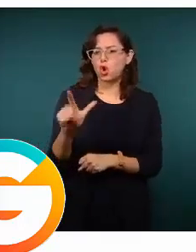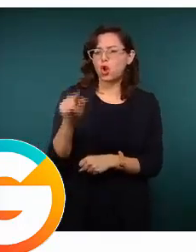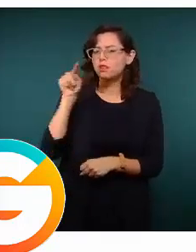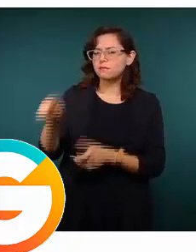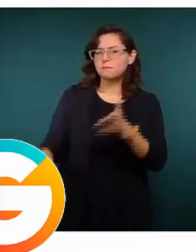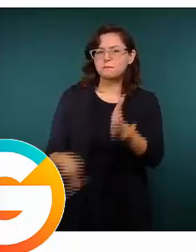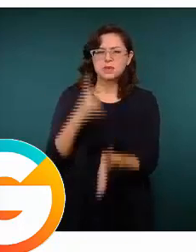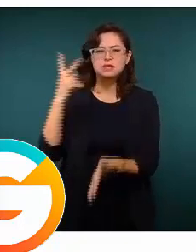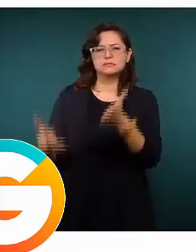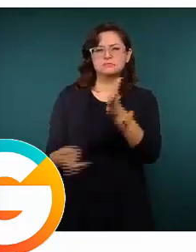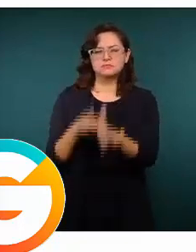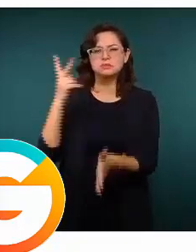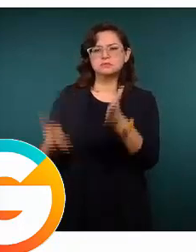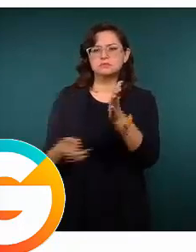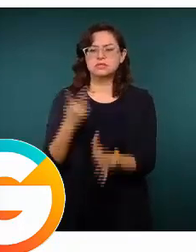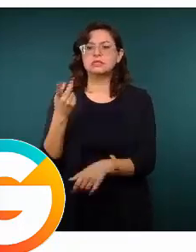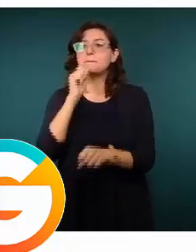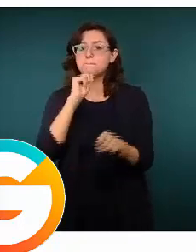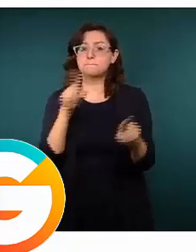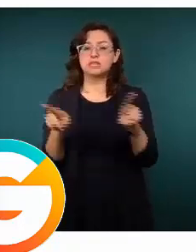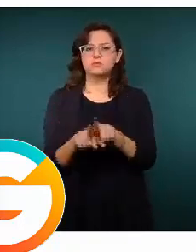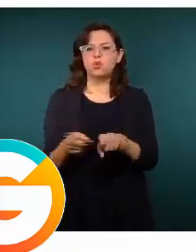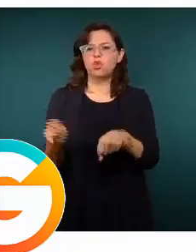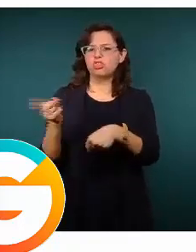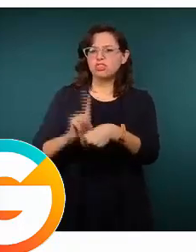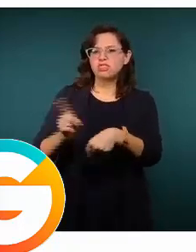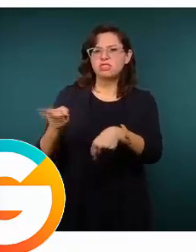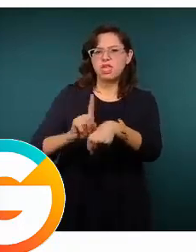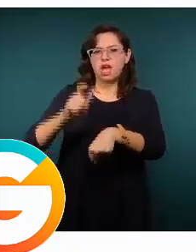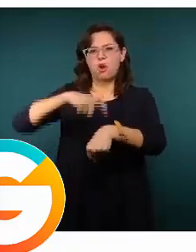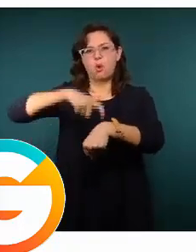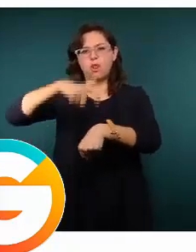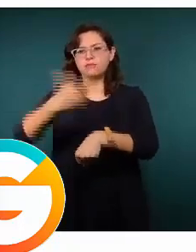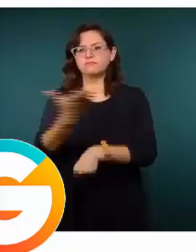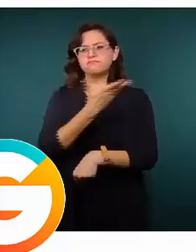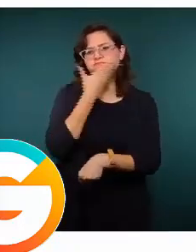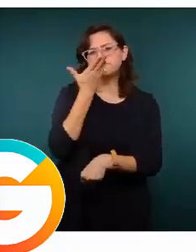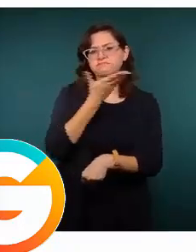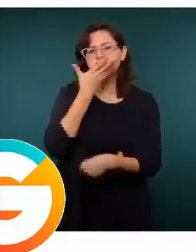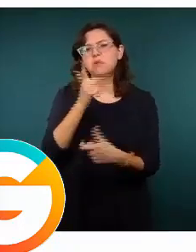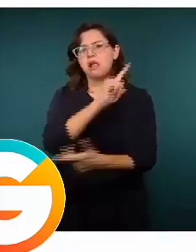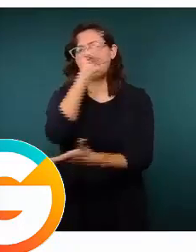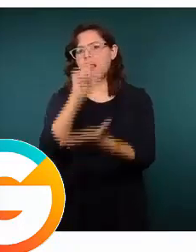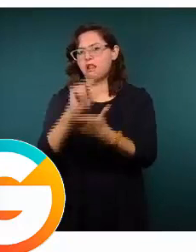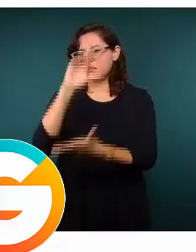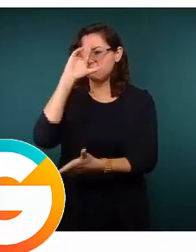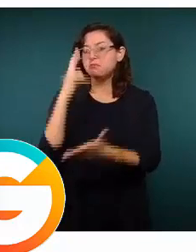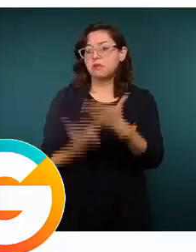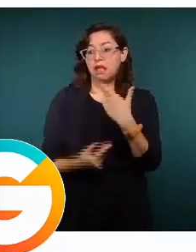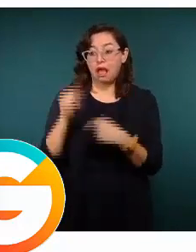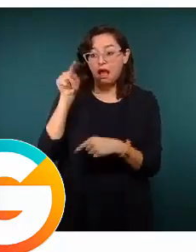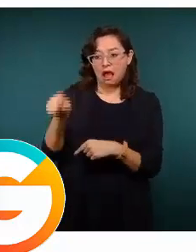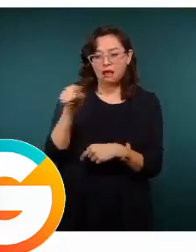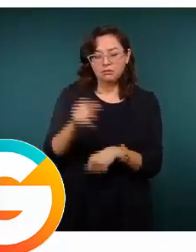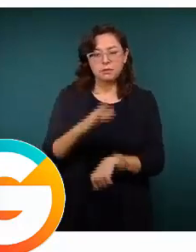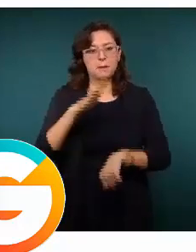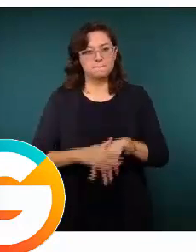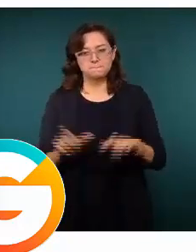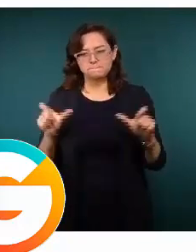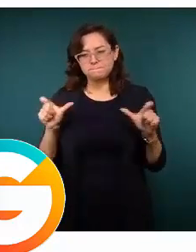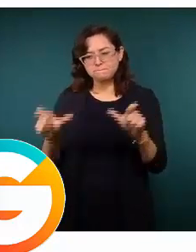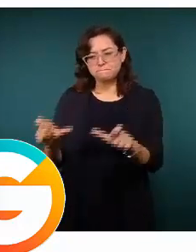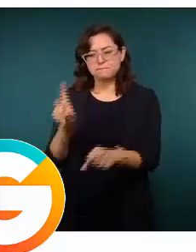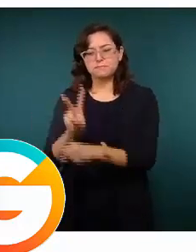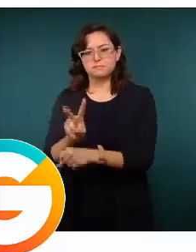incidencia, días y horarios a los que esto sucede, para reforzar, por supuesto, la vigilancia y el patrullaje y llevar